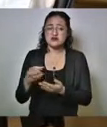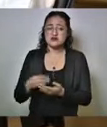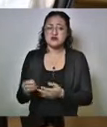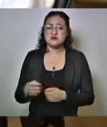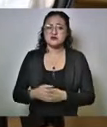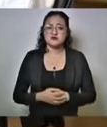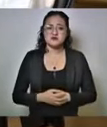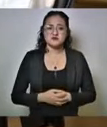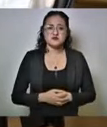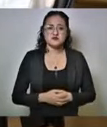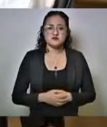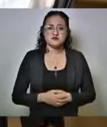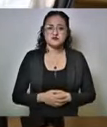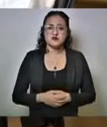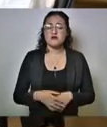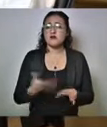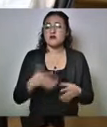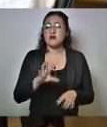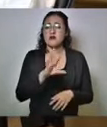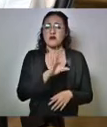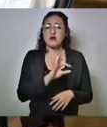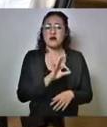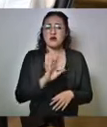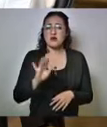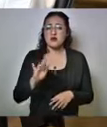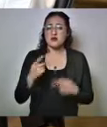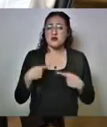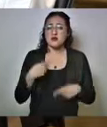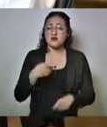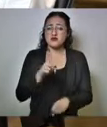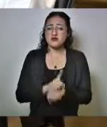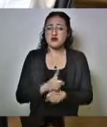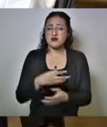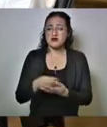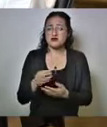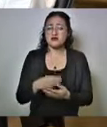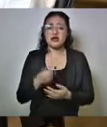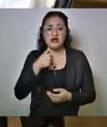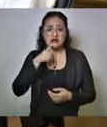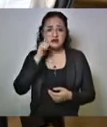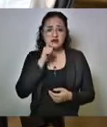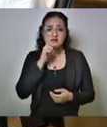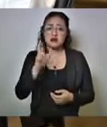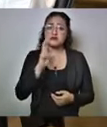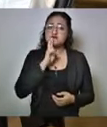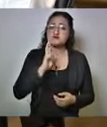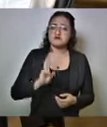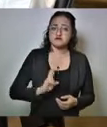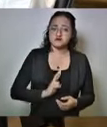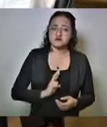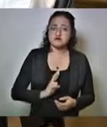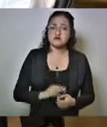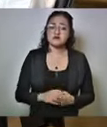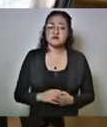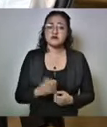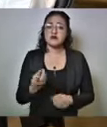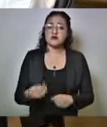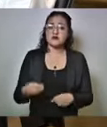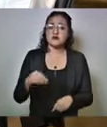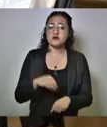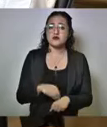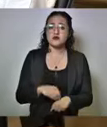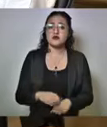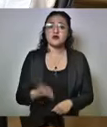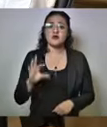entre 40 y 50. Ayer en el reporte se adicionan